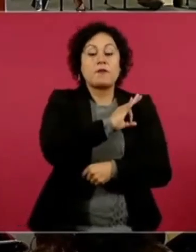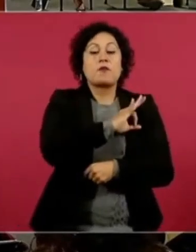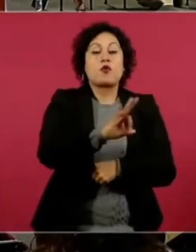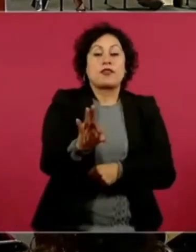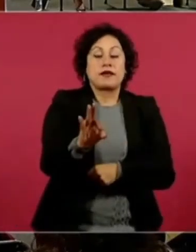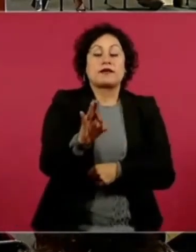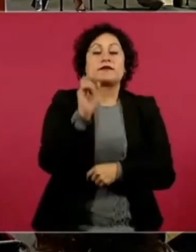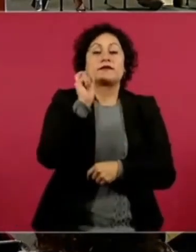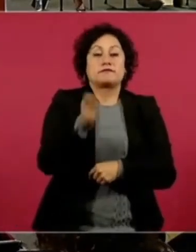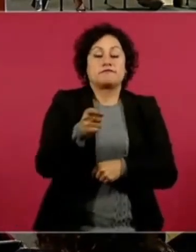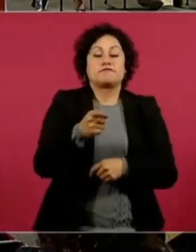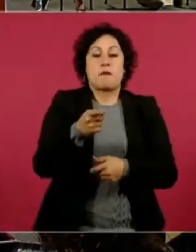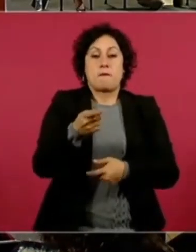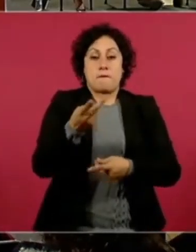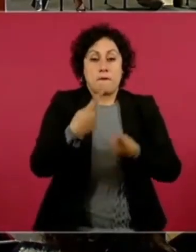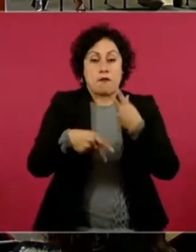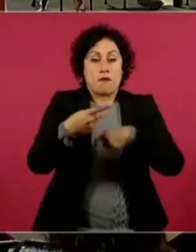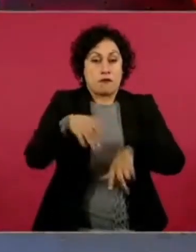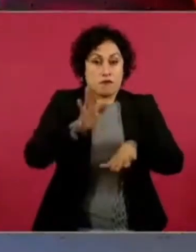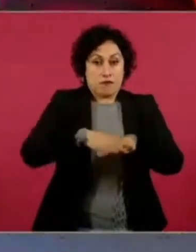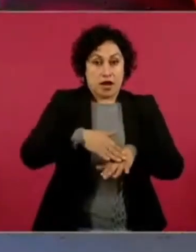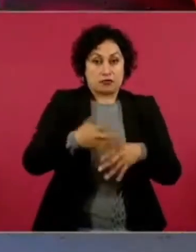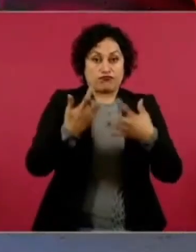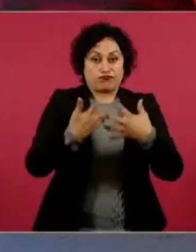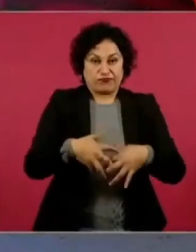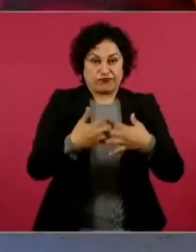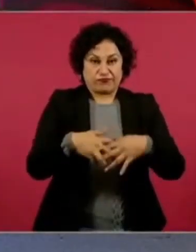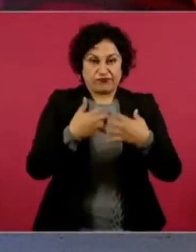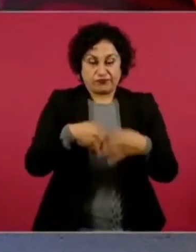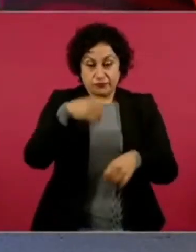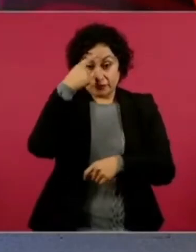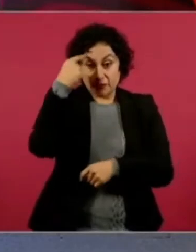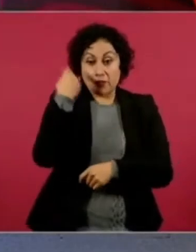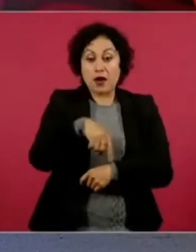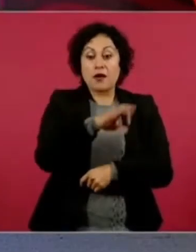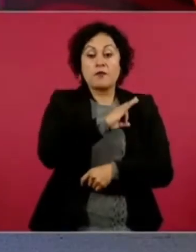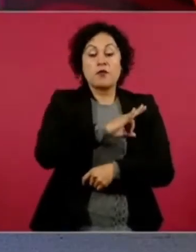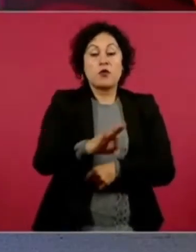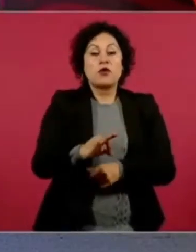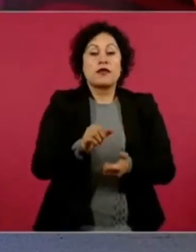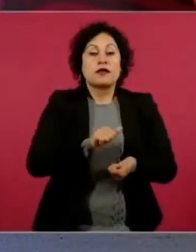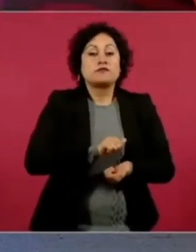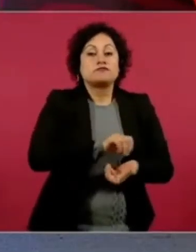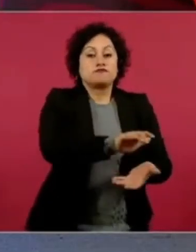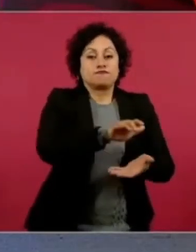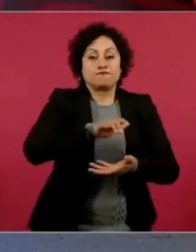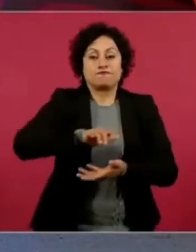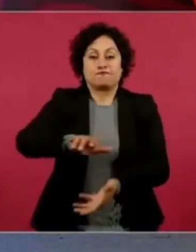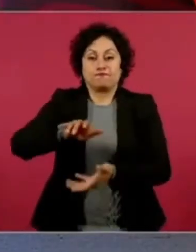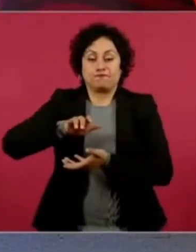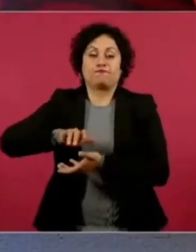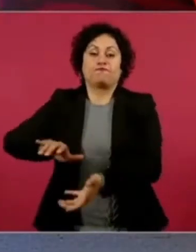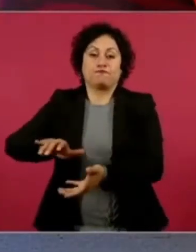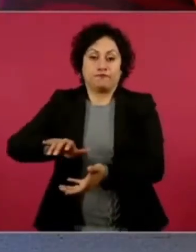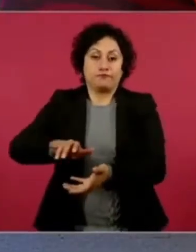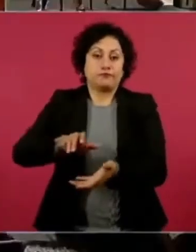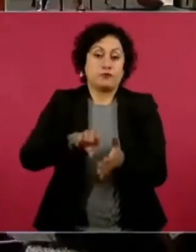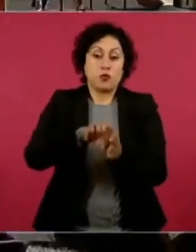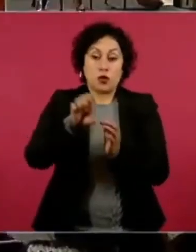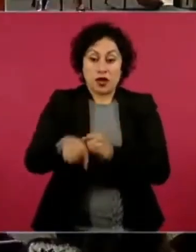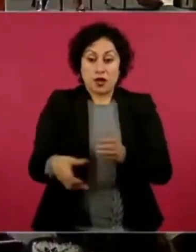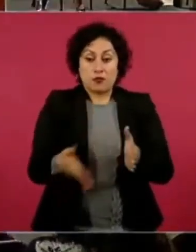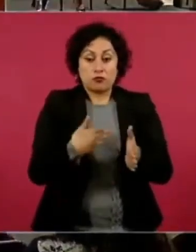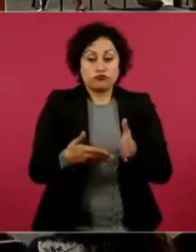productiva para tener todas las estufas, todos los